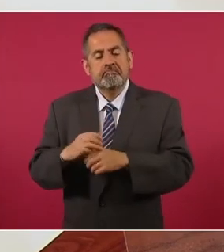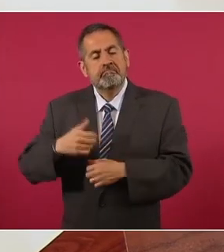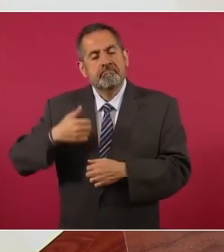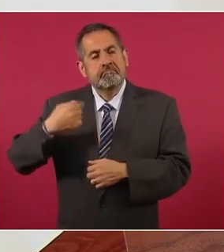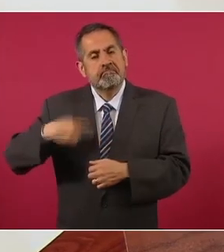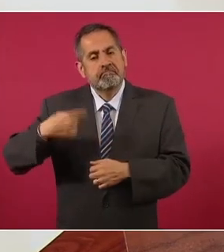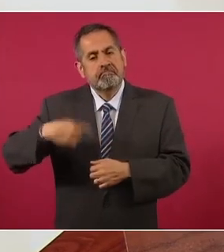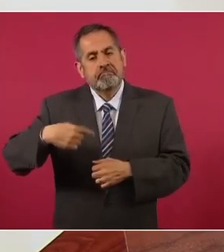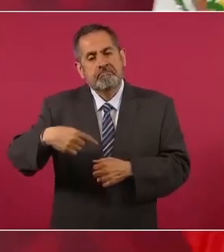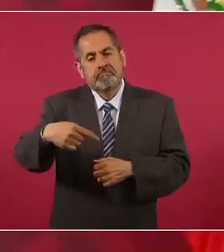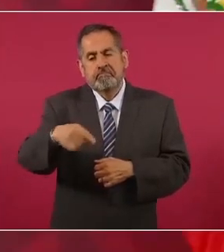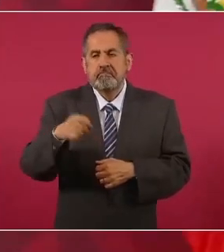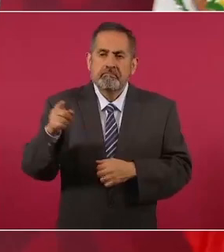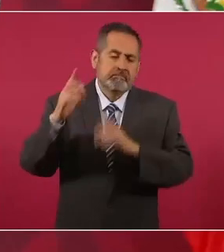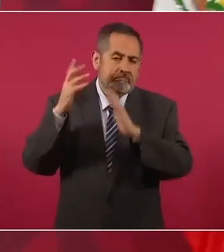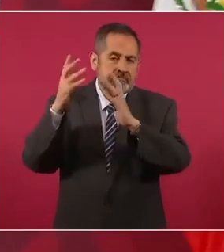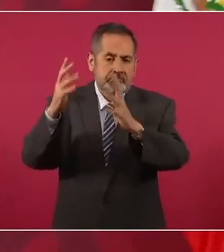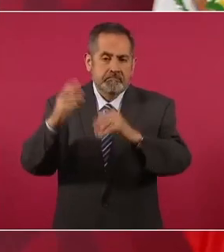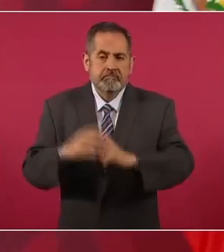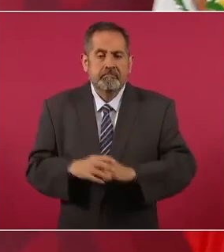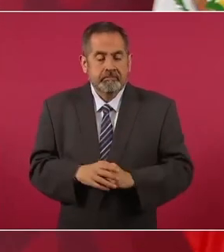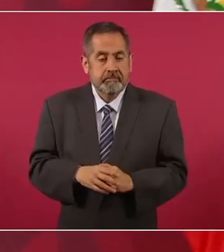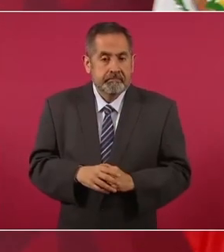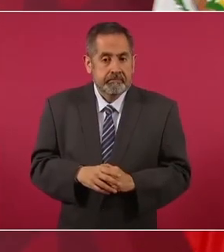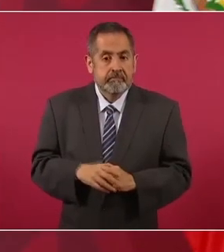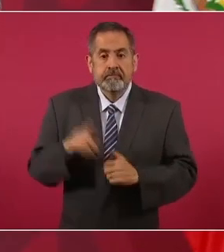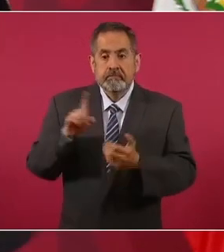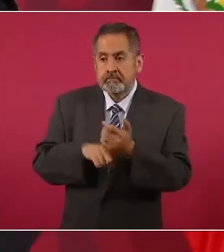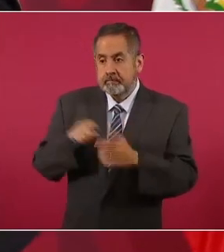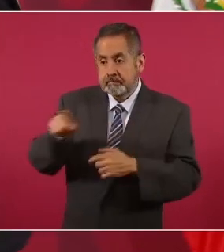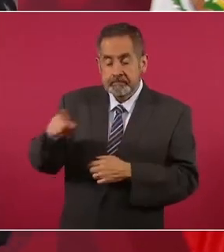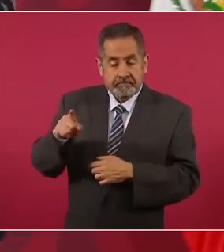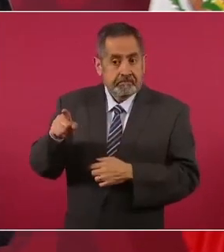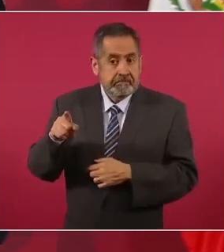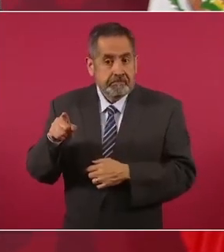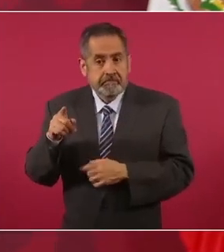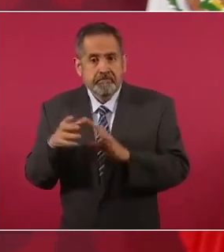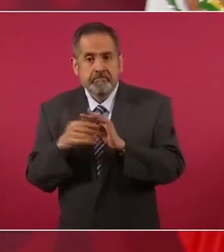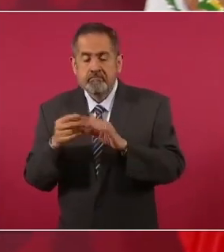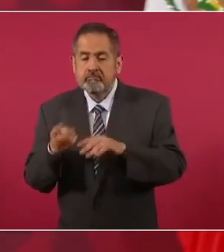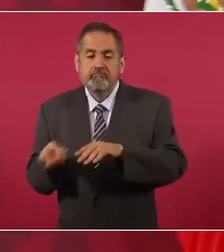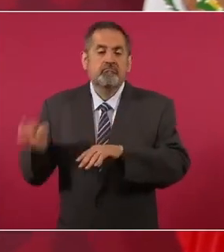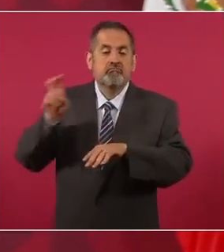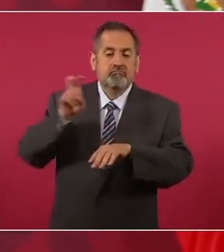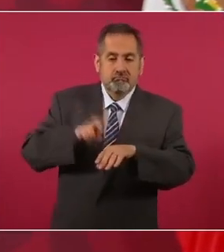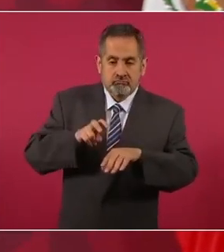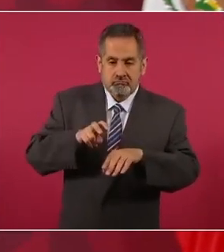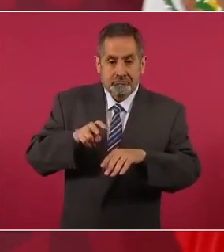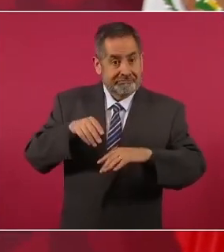que, como dicen los veracruzanos, les zumba, porque me subía yo